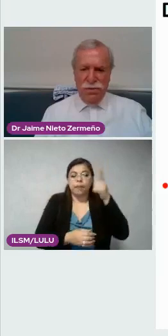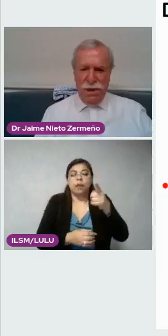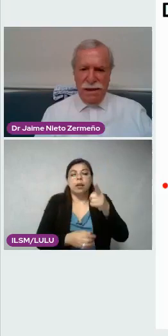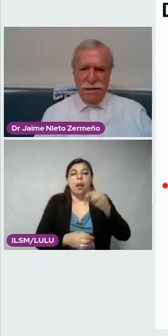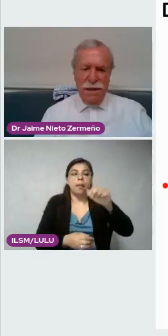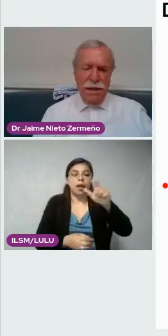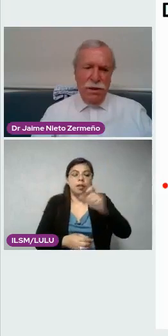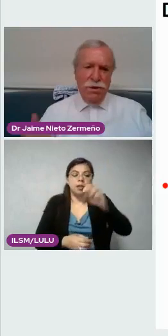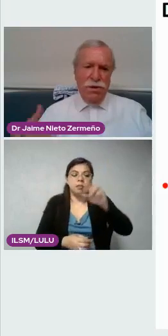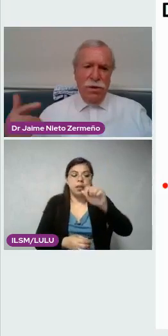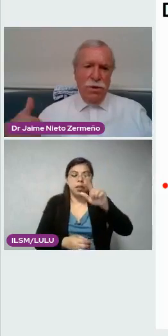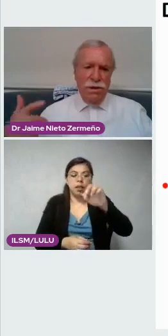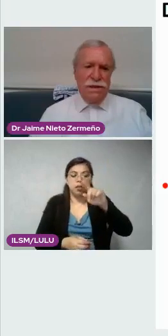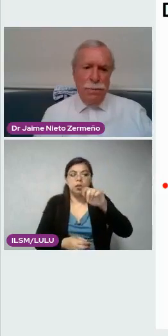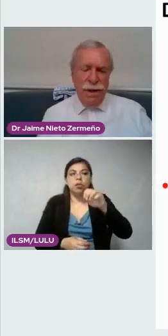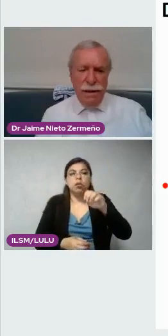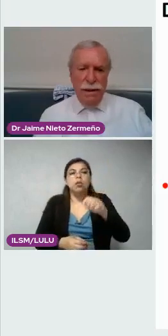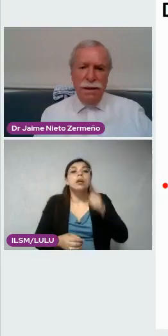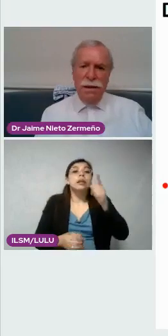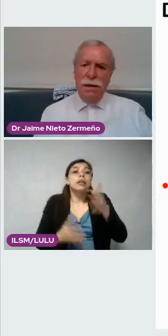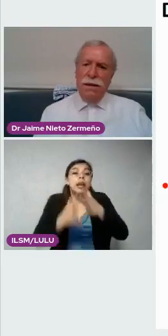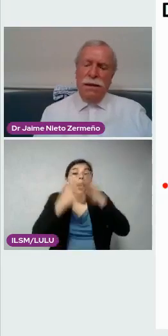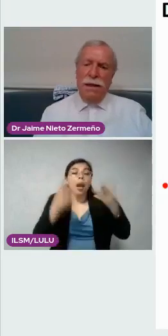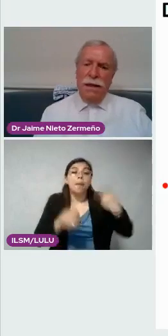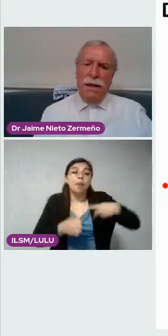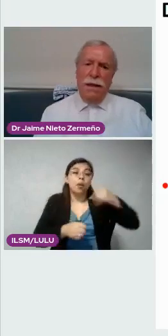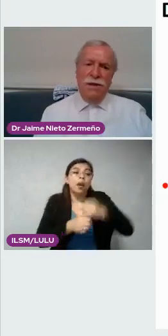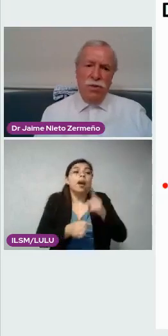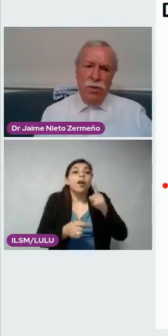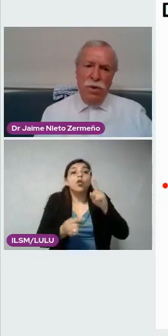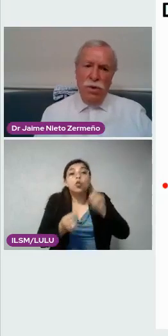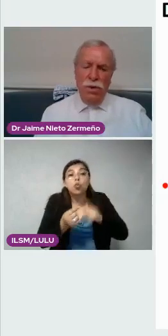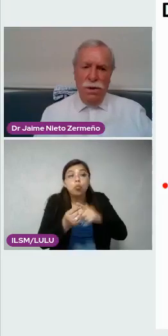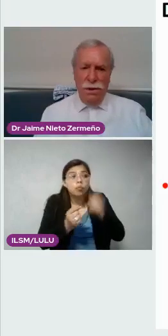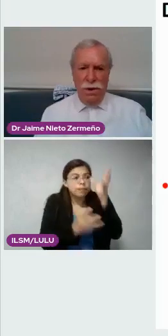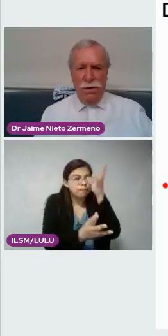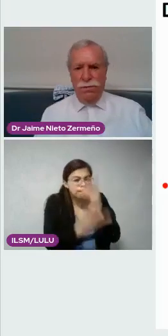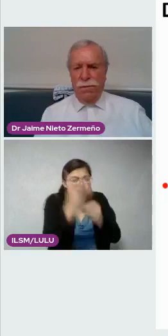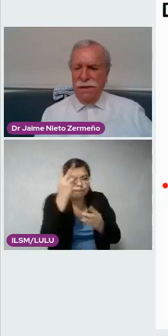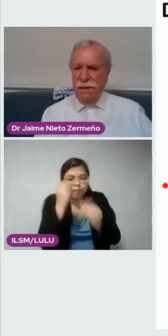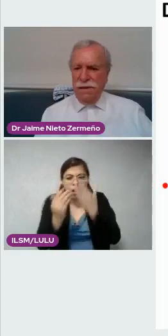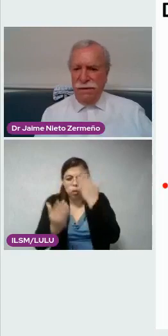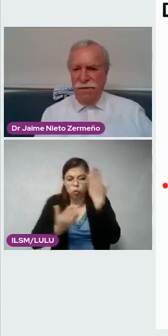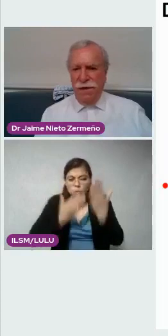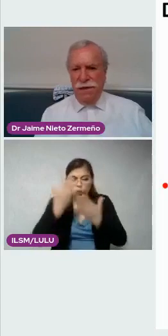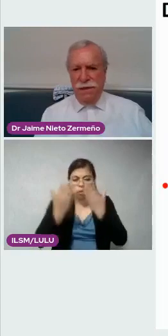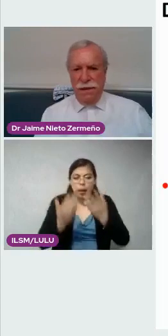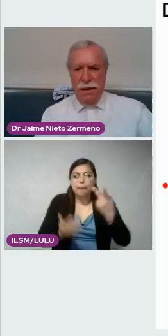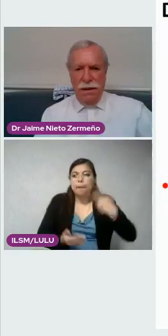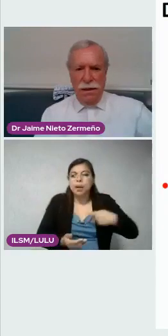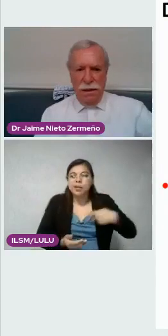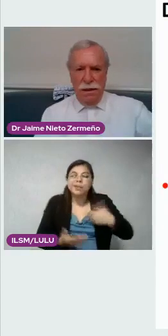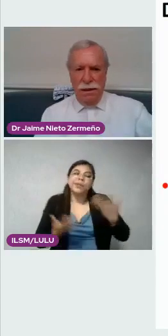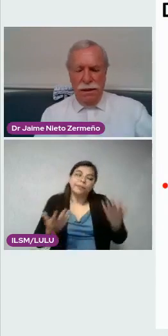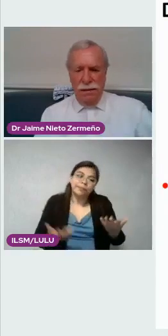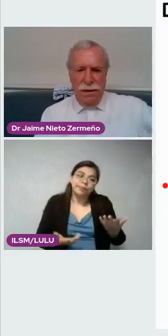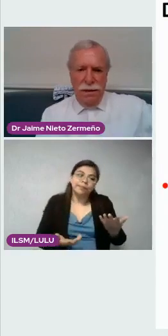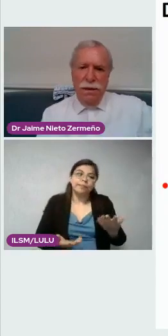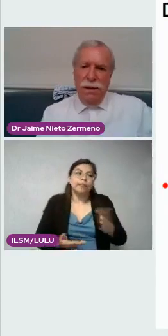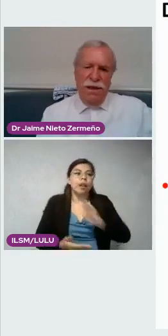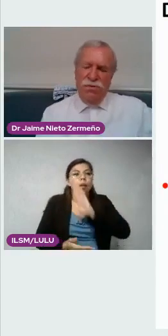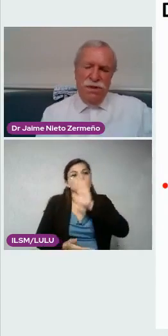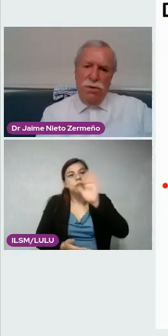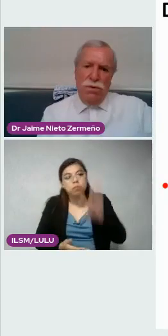grandes personajes, donde se aprende del estudio de los pacientes que fallecen. Y